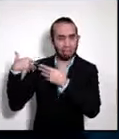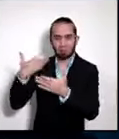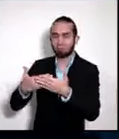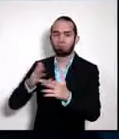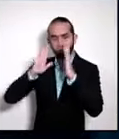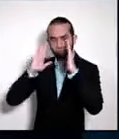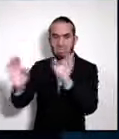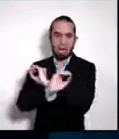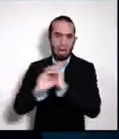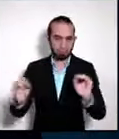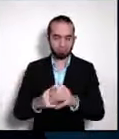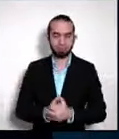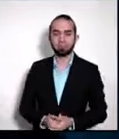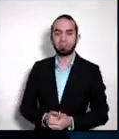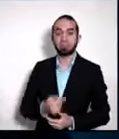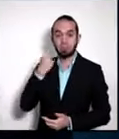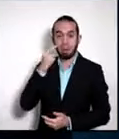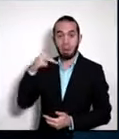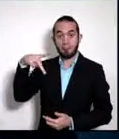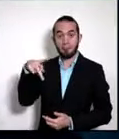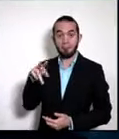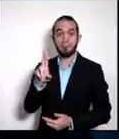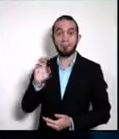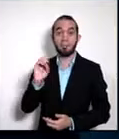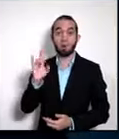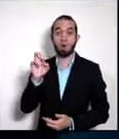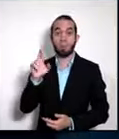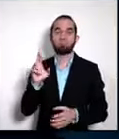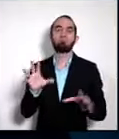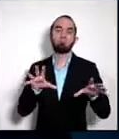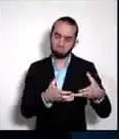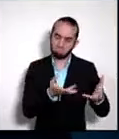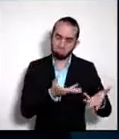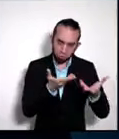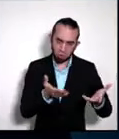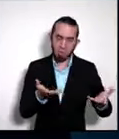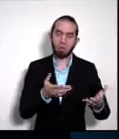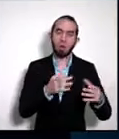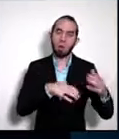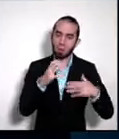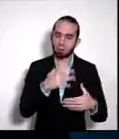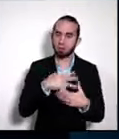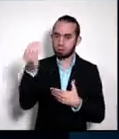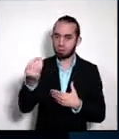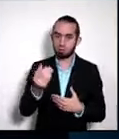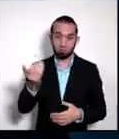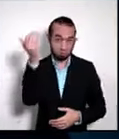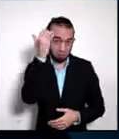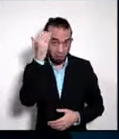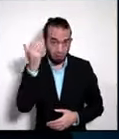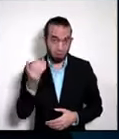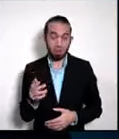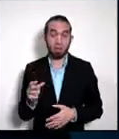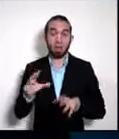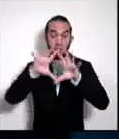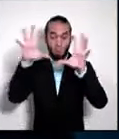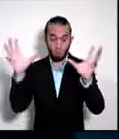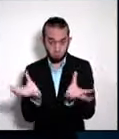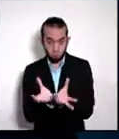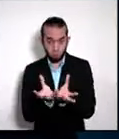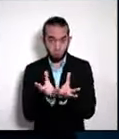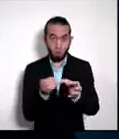Procomer cuenta con 27 oficinas en el mundo